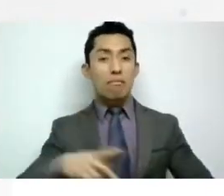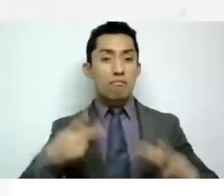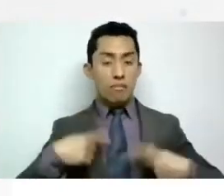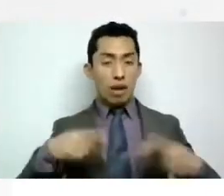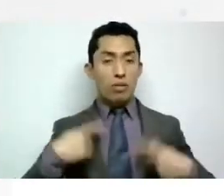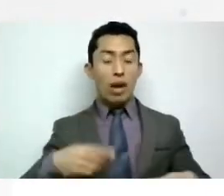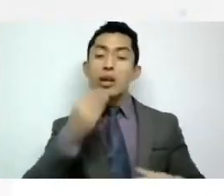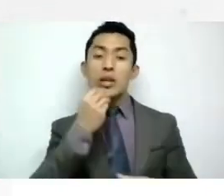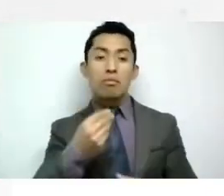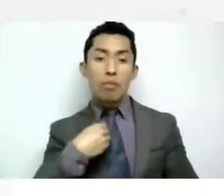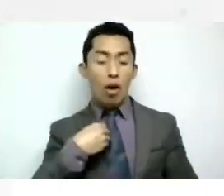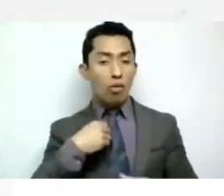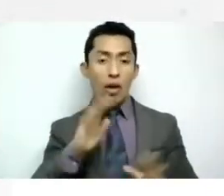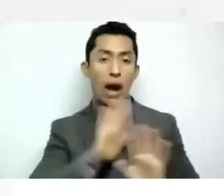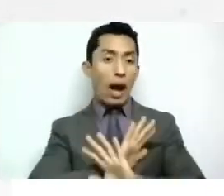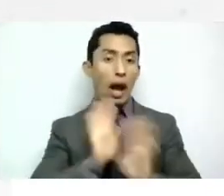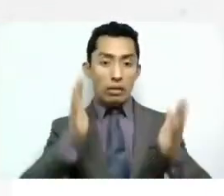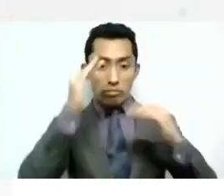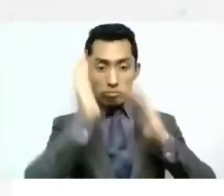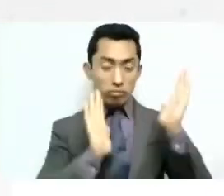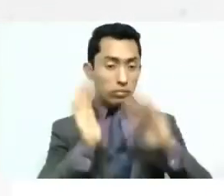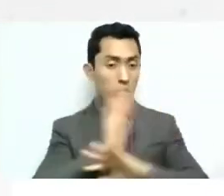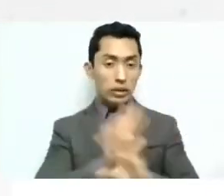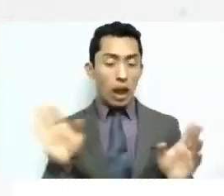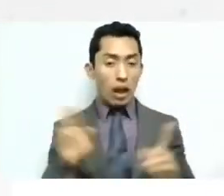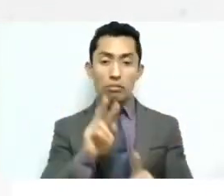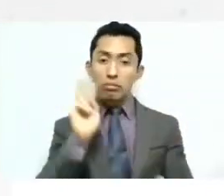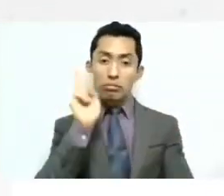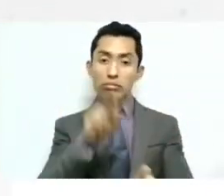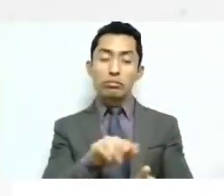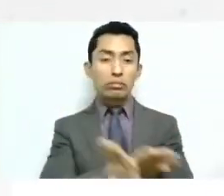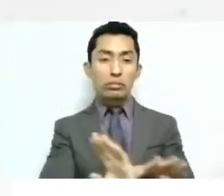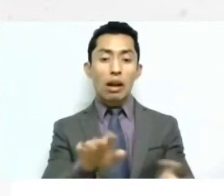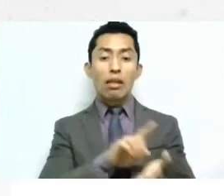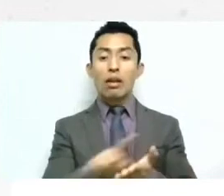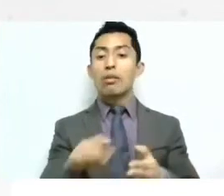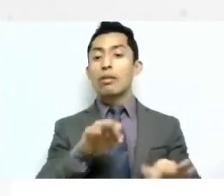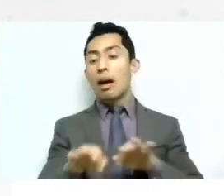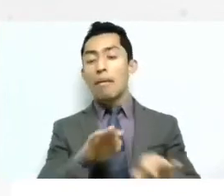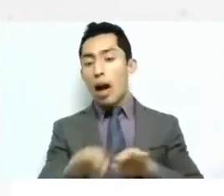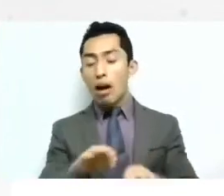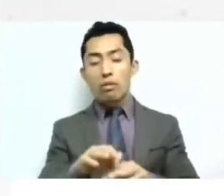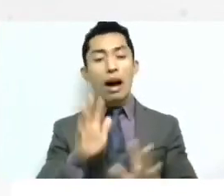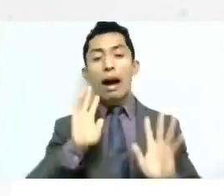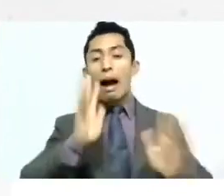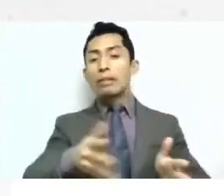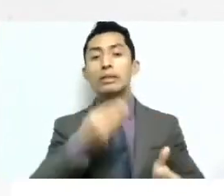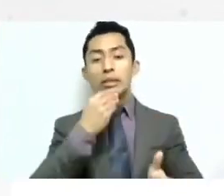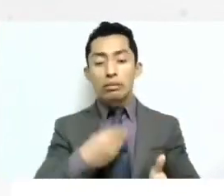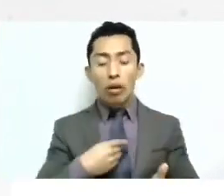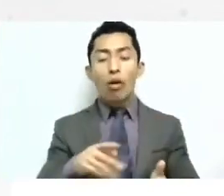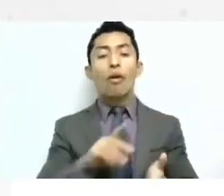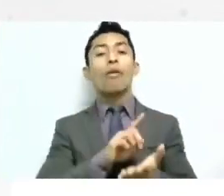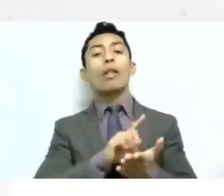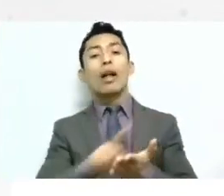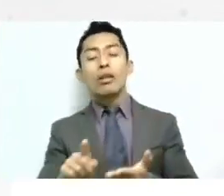nada más desde una sola visión de derecho laboral derecho penal derecho